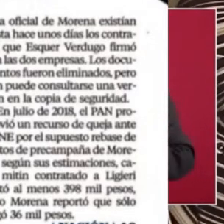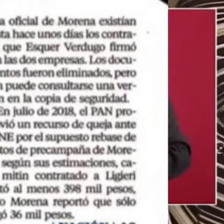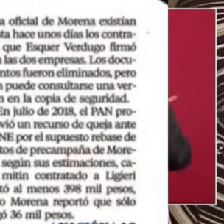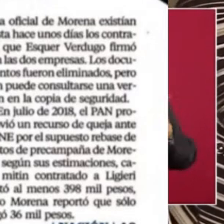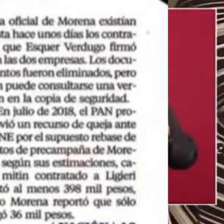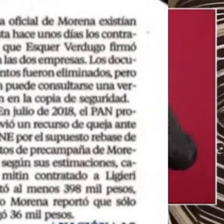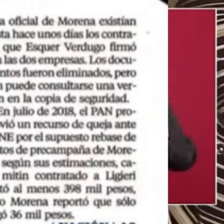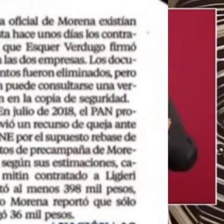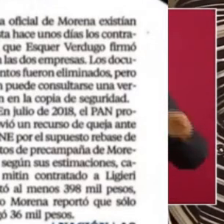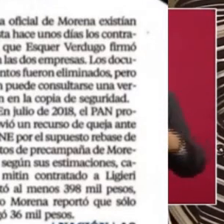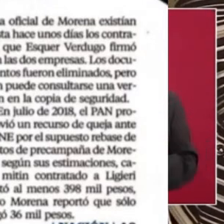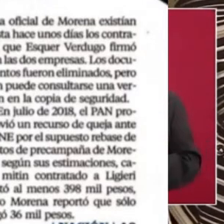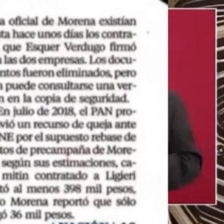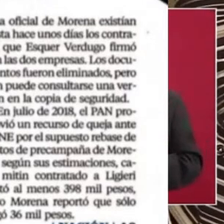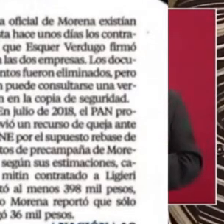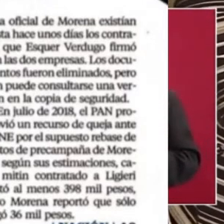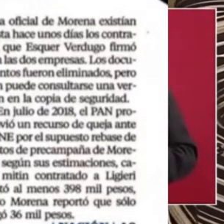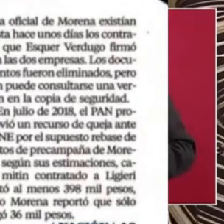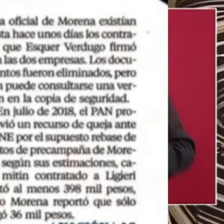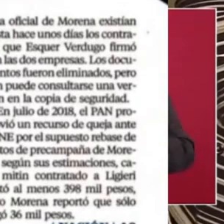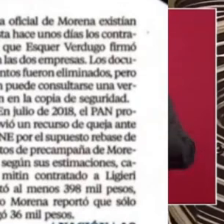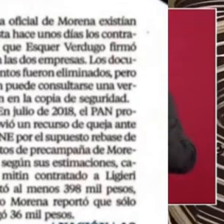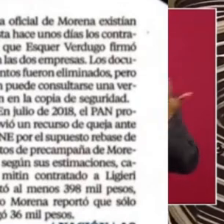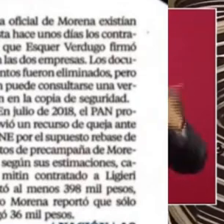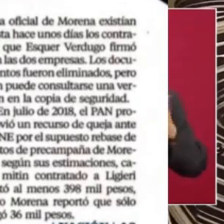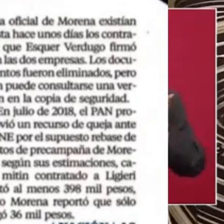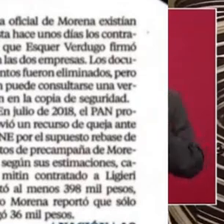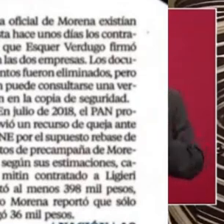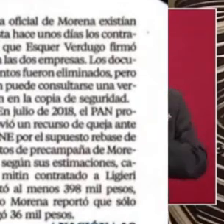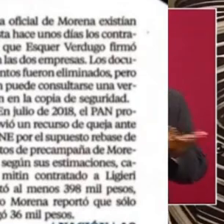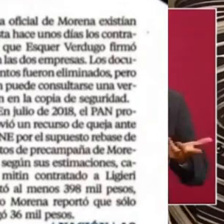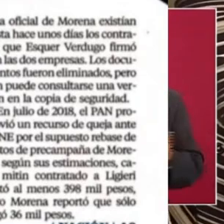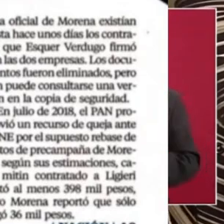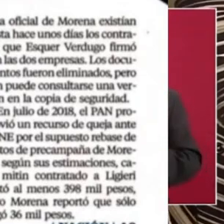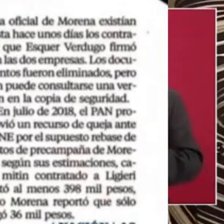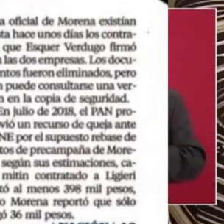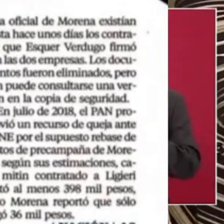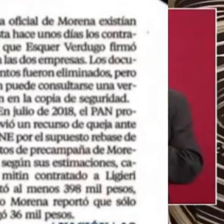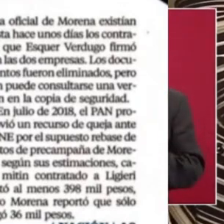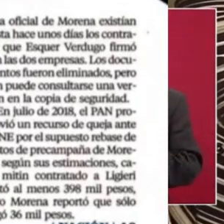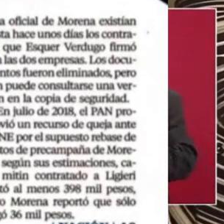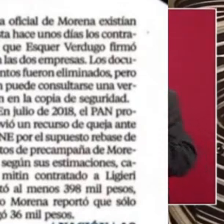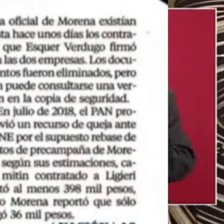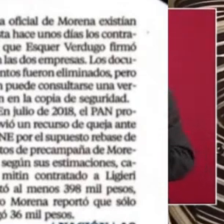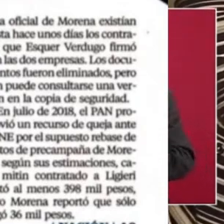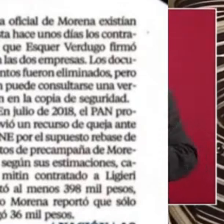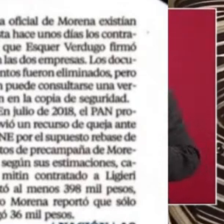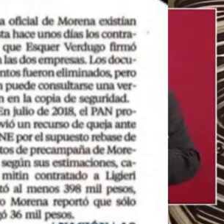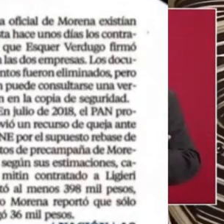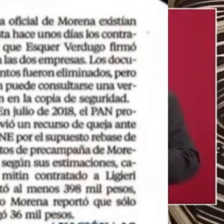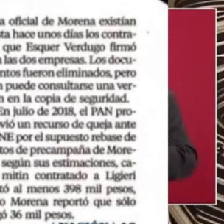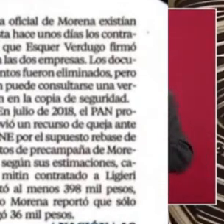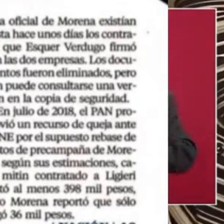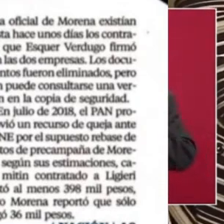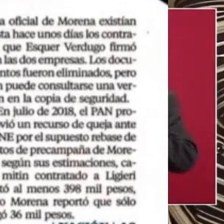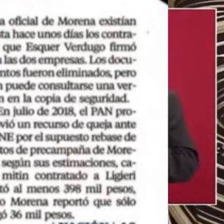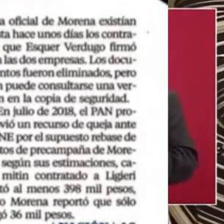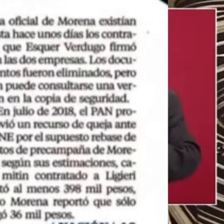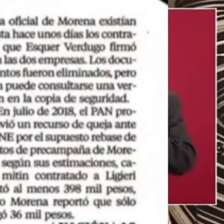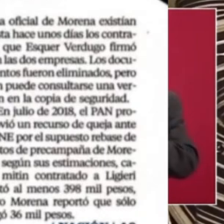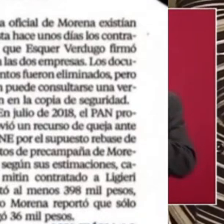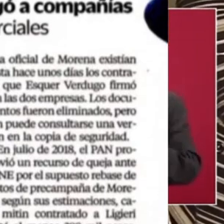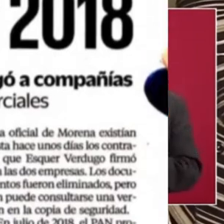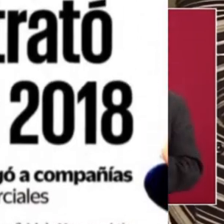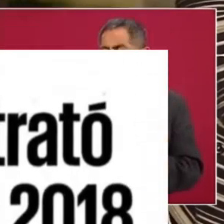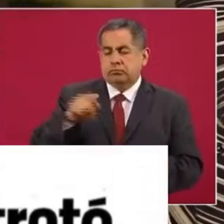el SAT declaró este año como empresas fantasmas. Y en ese tiempo, Esquerra, su secretario particular, tenía el cargo de secretario de Finanzas de